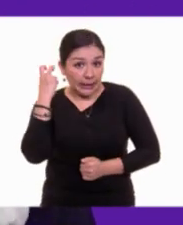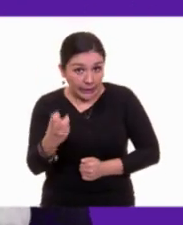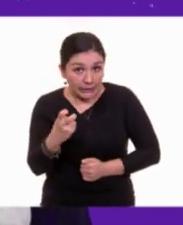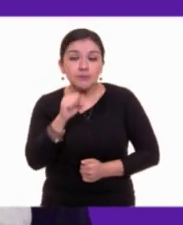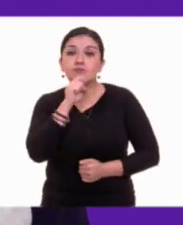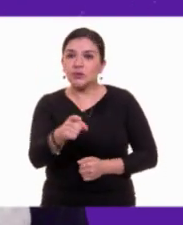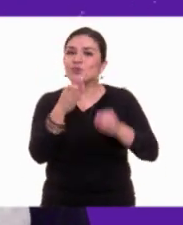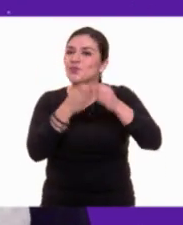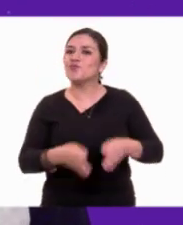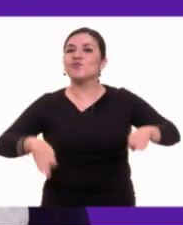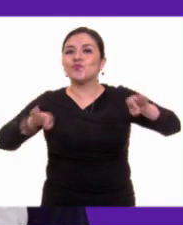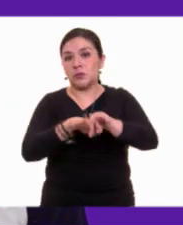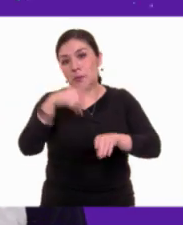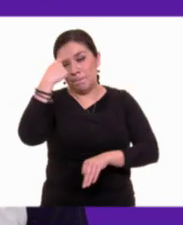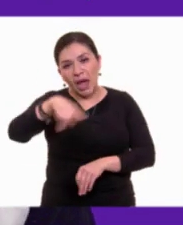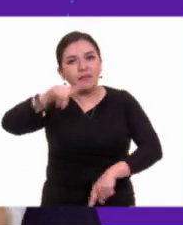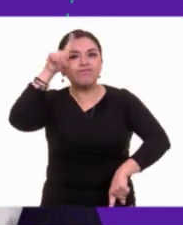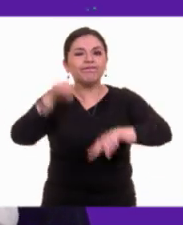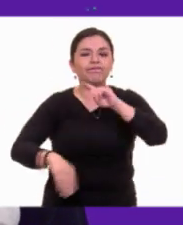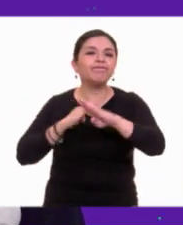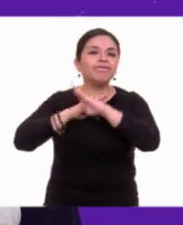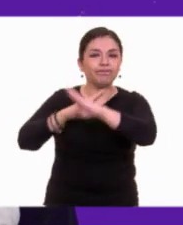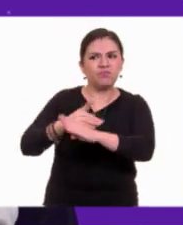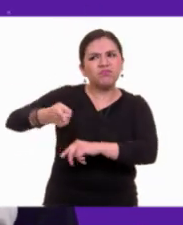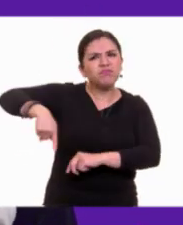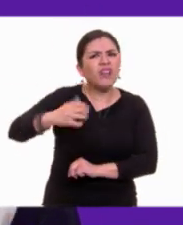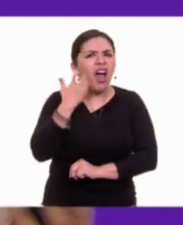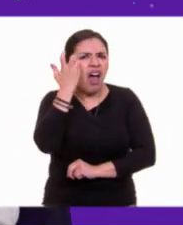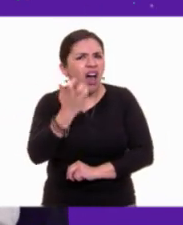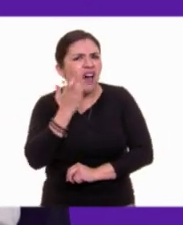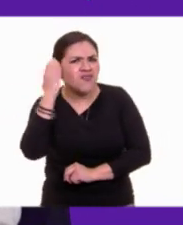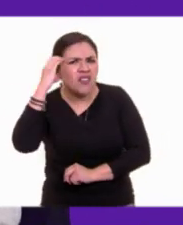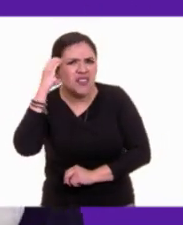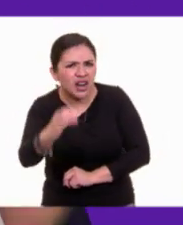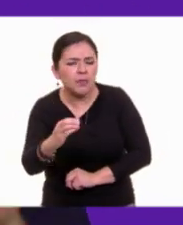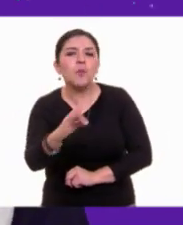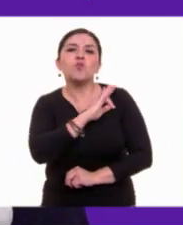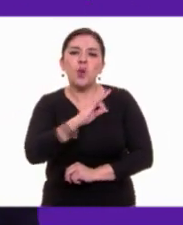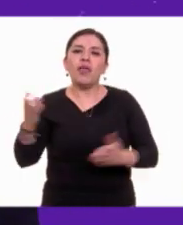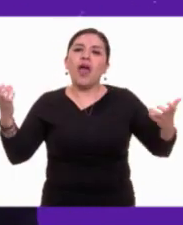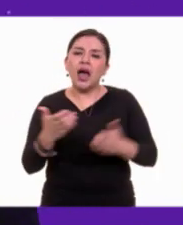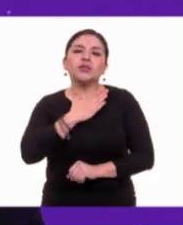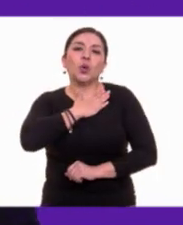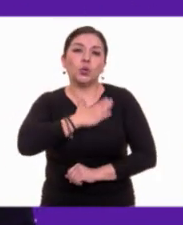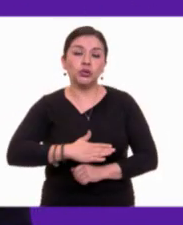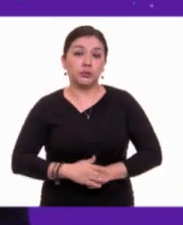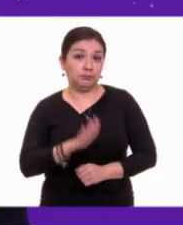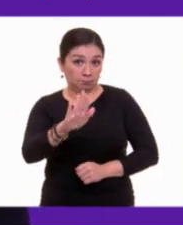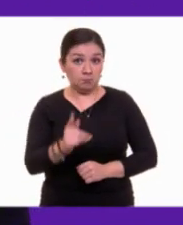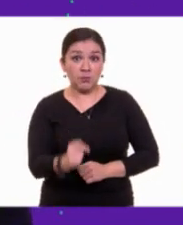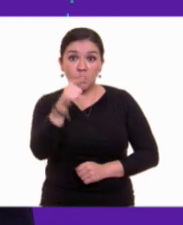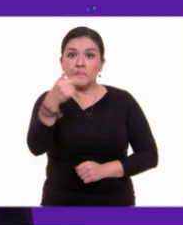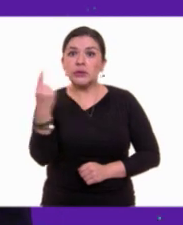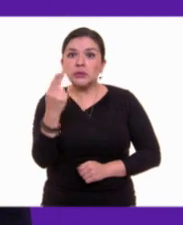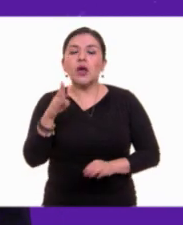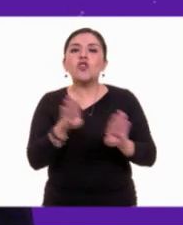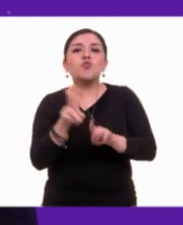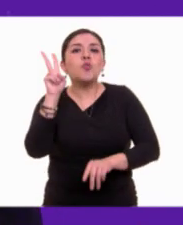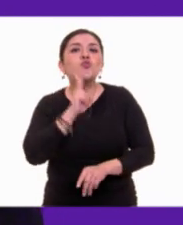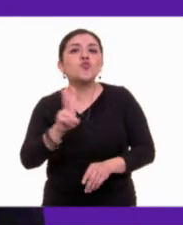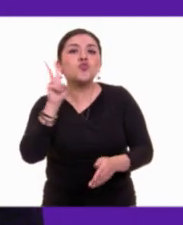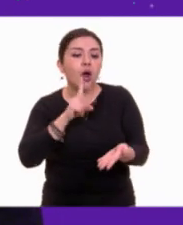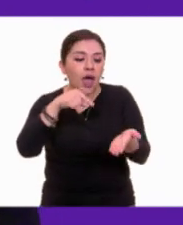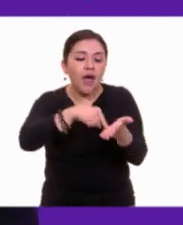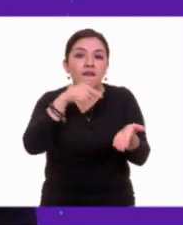son muy importantes para combatir a los ciberdelincuentes y así poder hacer justicia. Es necesario conservar las evidencias